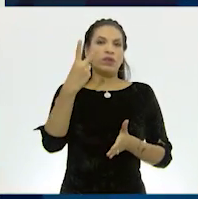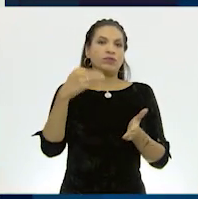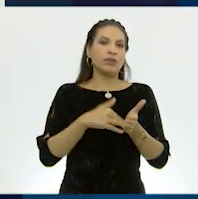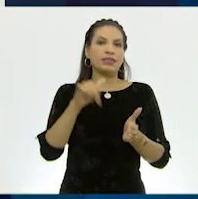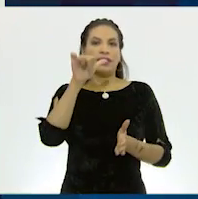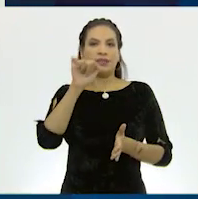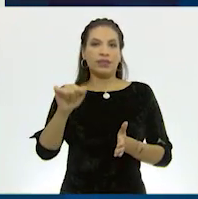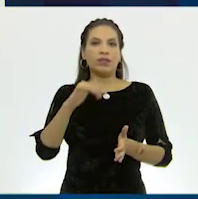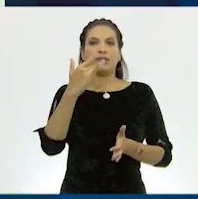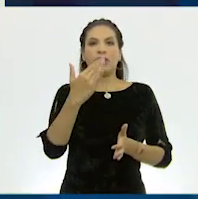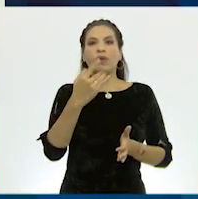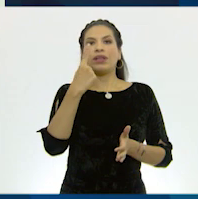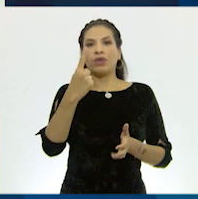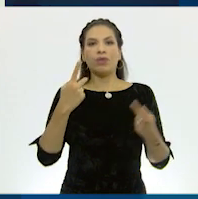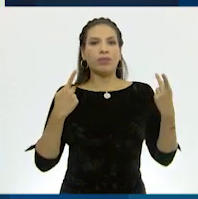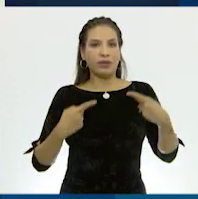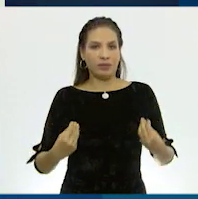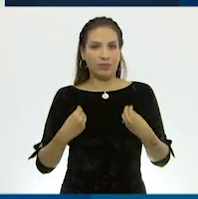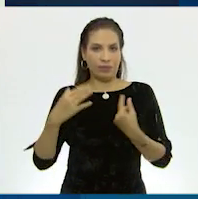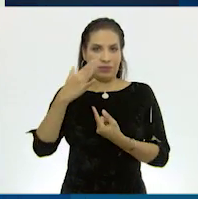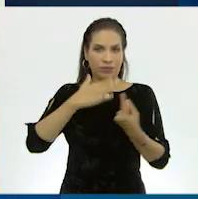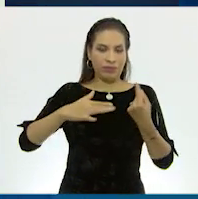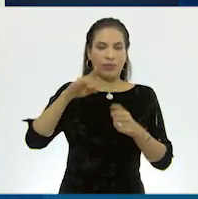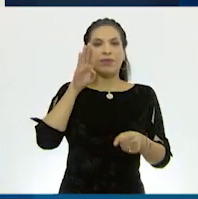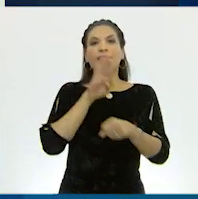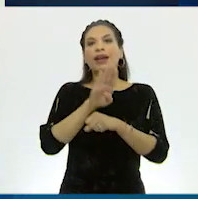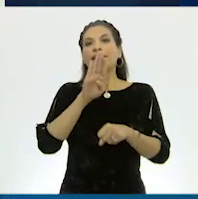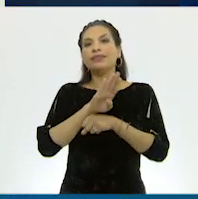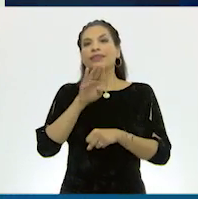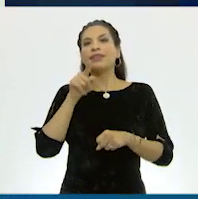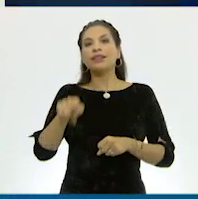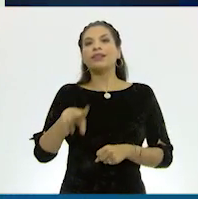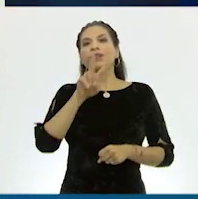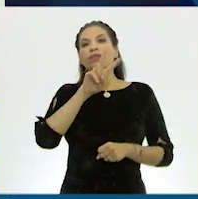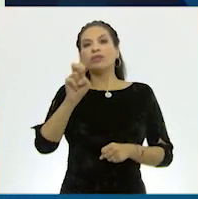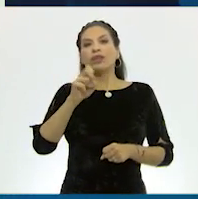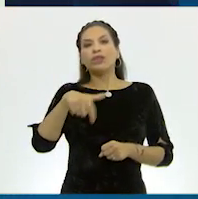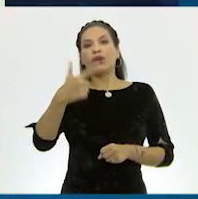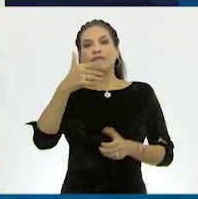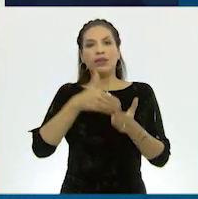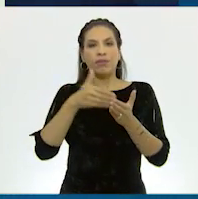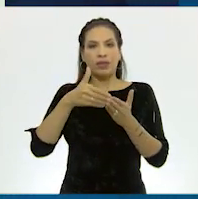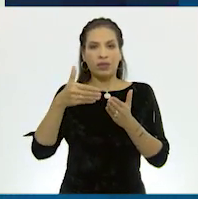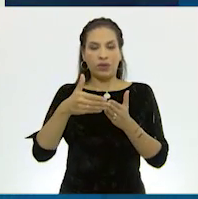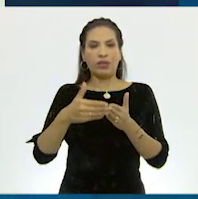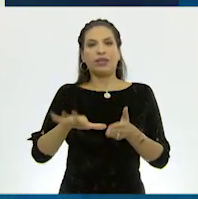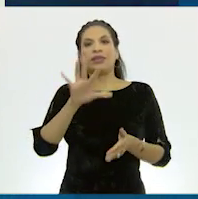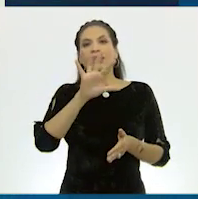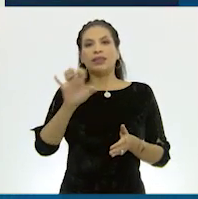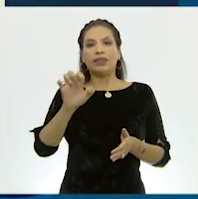.651 habitantes. Brasil con 212.559